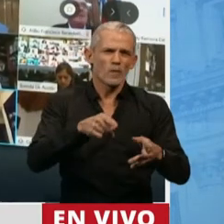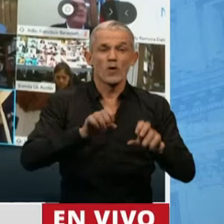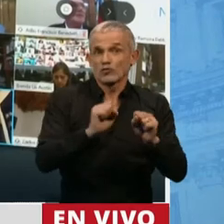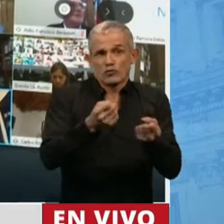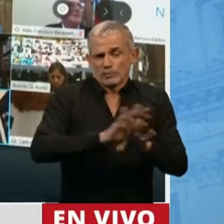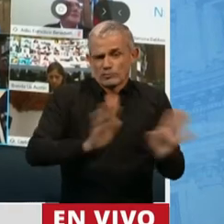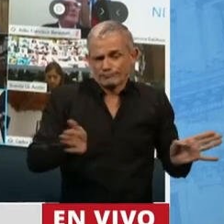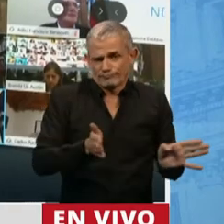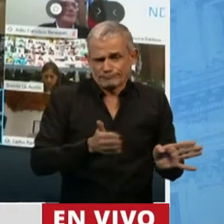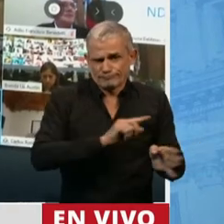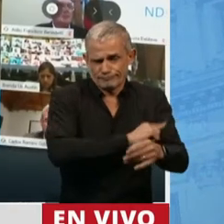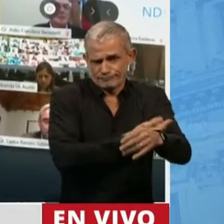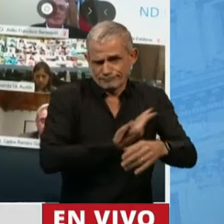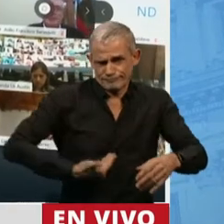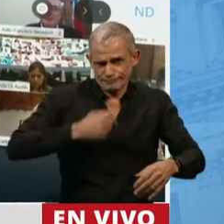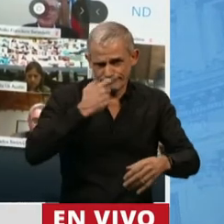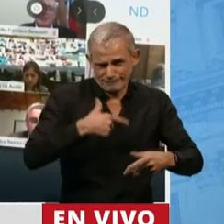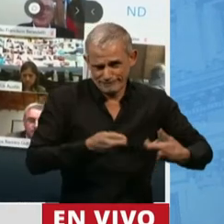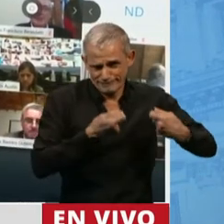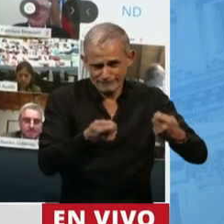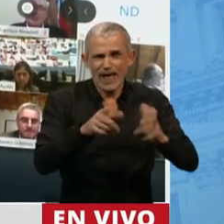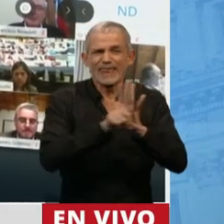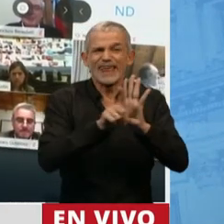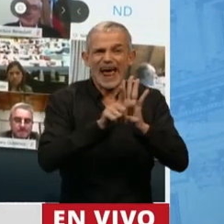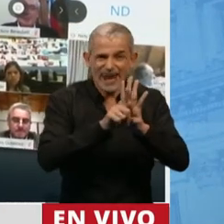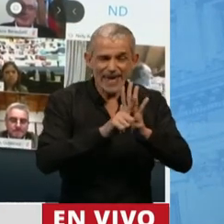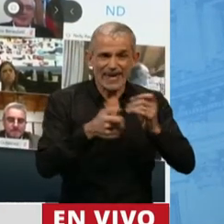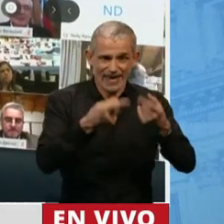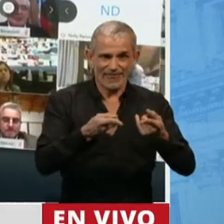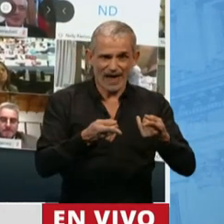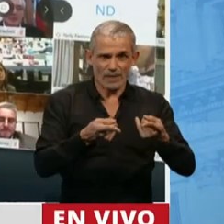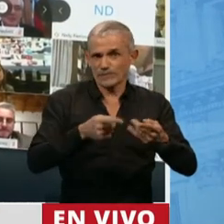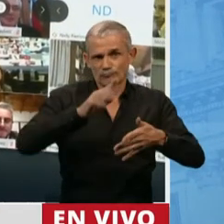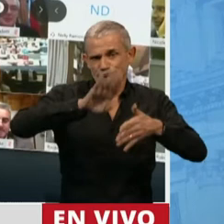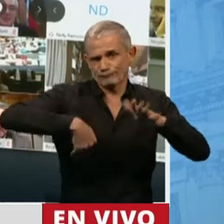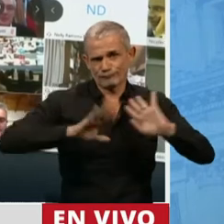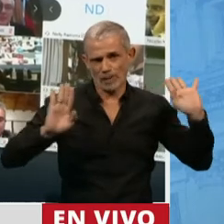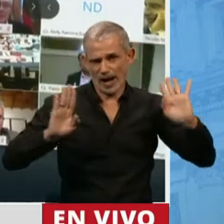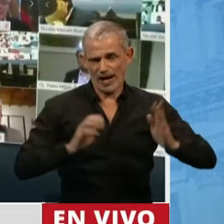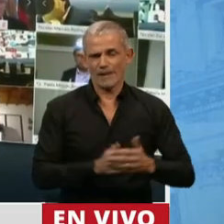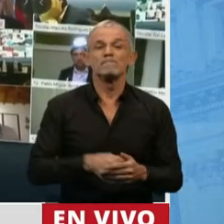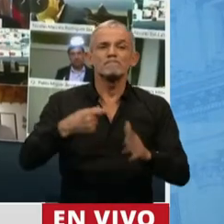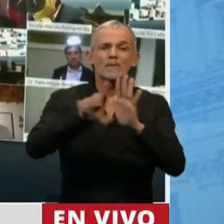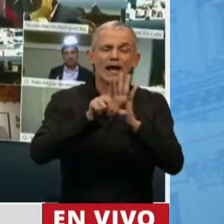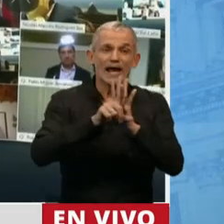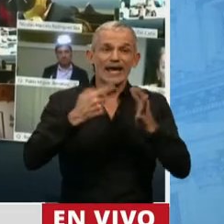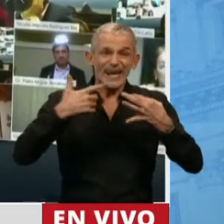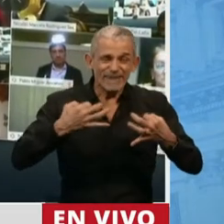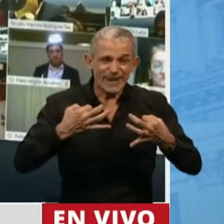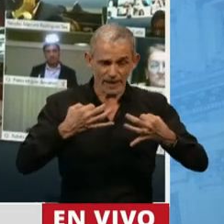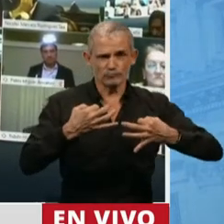la suspensión por parte del Poder Ejecutivo Nacional de la ley que le daba a Mark. Ley que fue, la verdad,